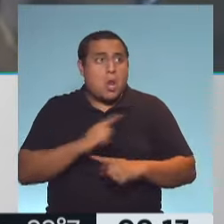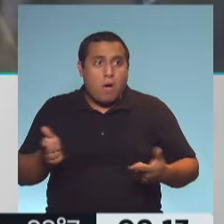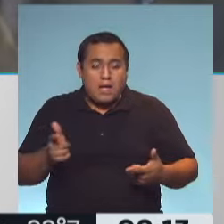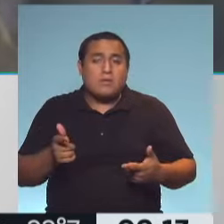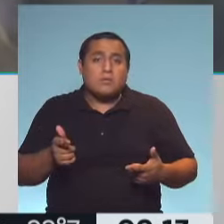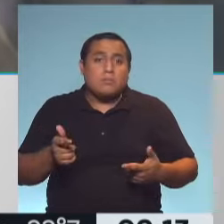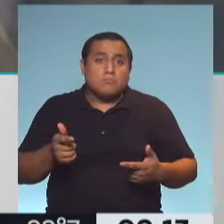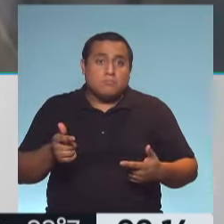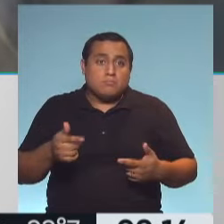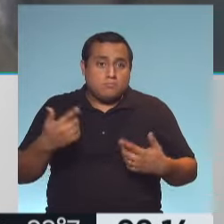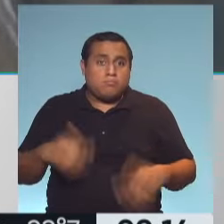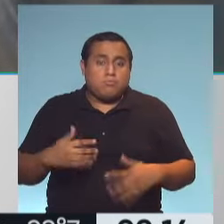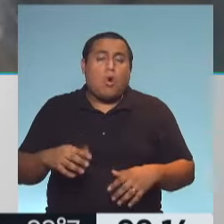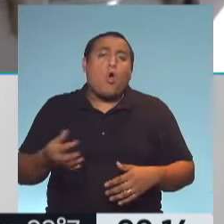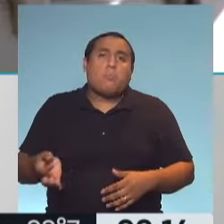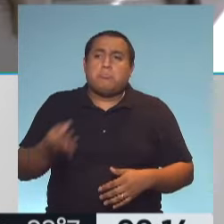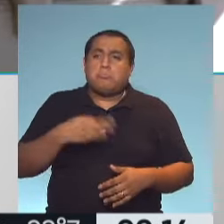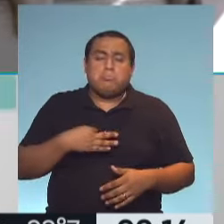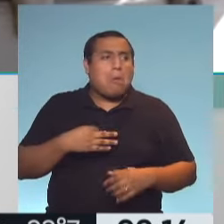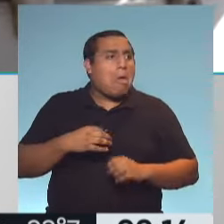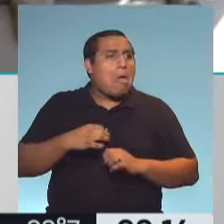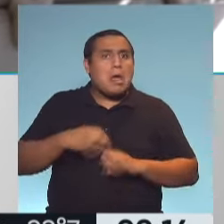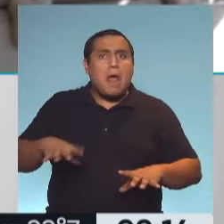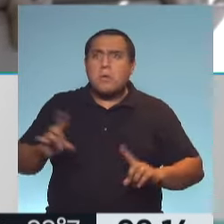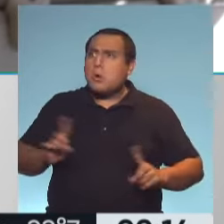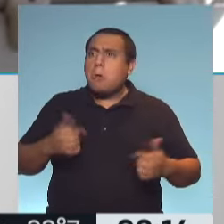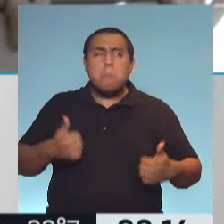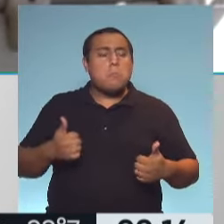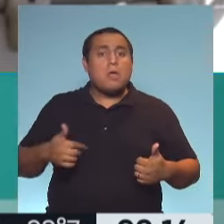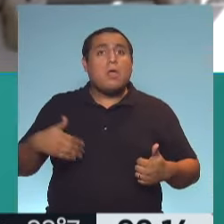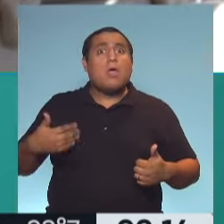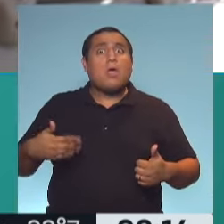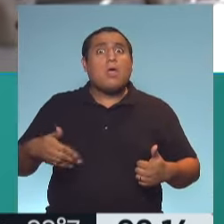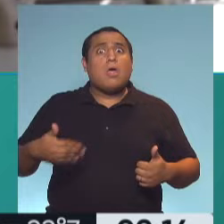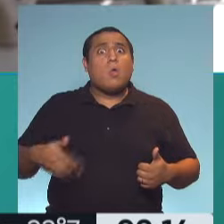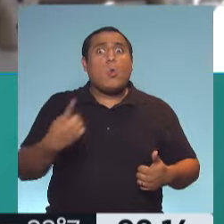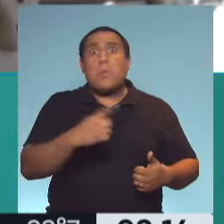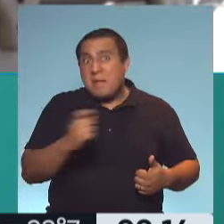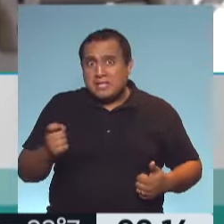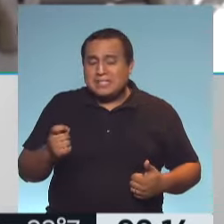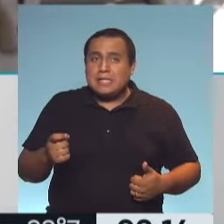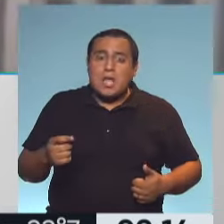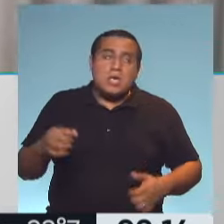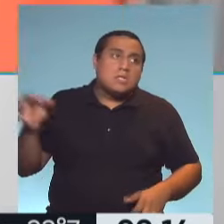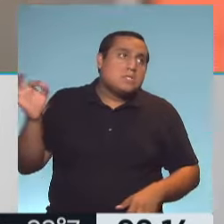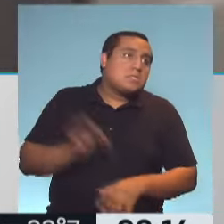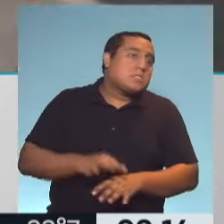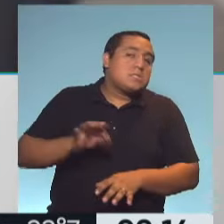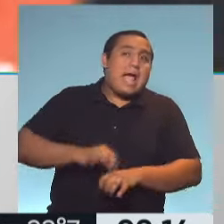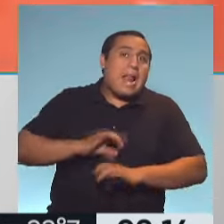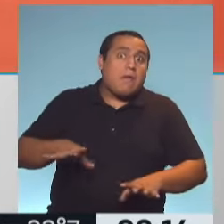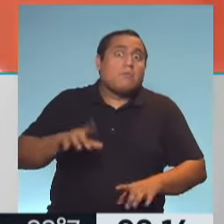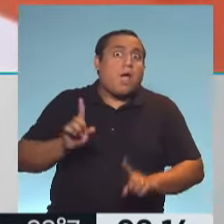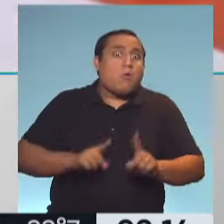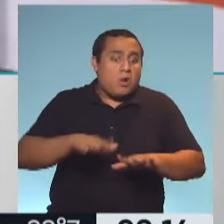con la enfermedad que se manifiesta de manera leve. Y al mes y algo comienza esta enfermedad que realmente es grave y puede llevar a la mortalidad de los